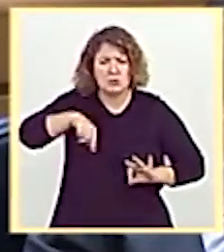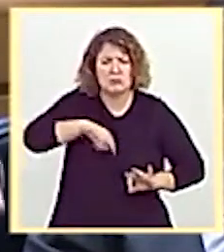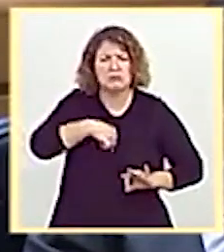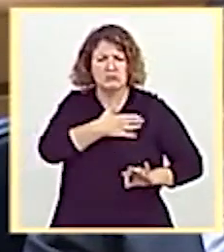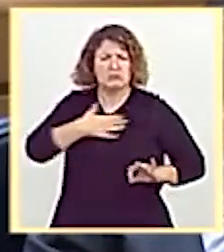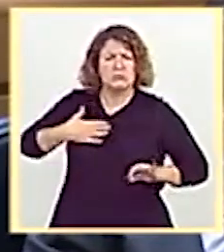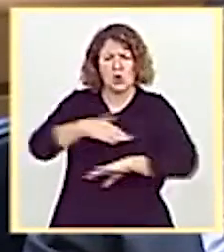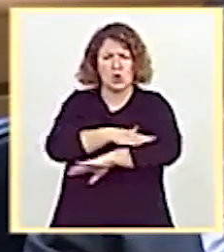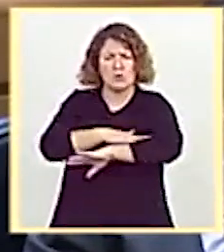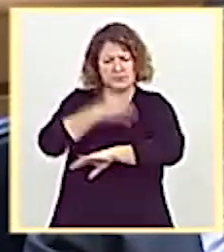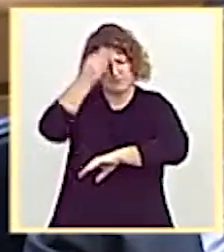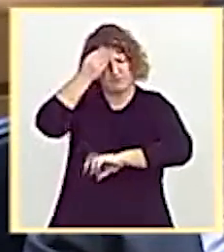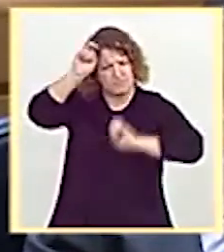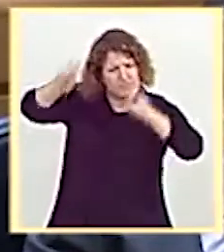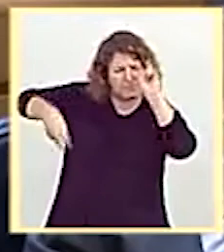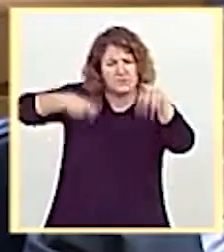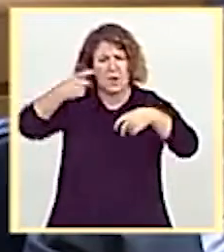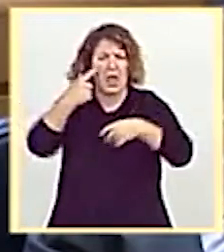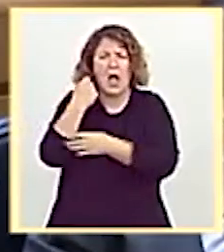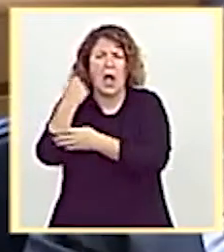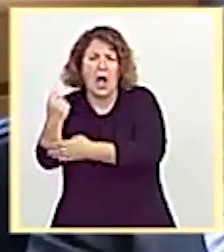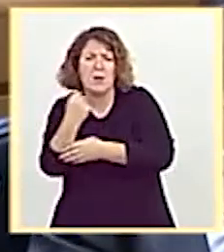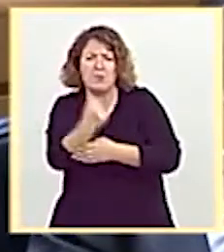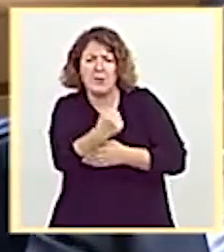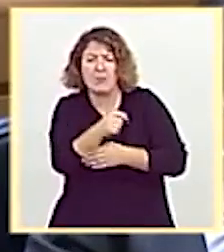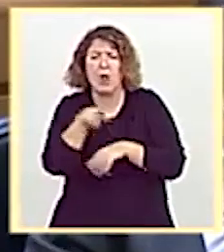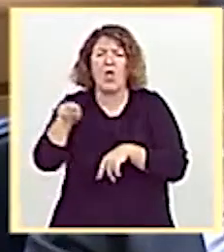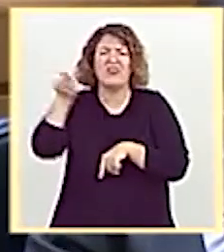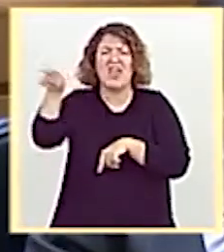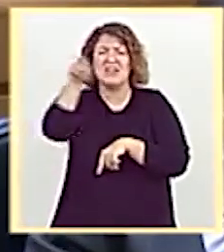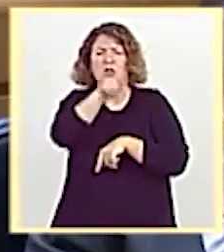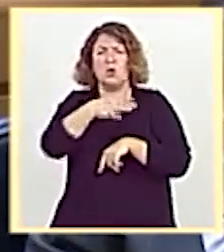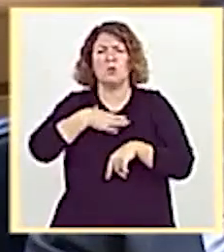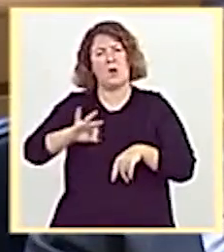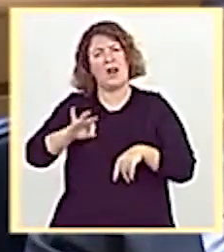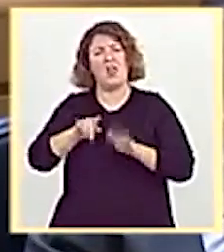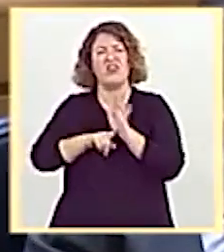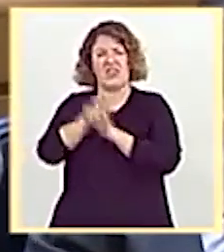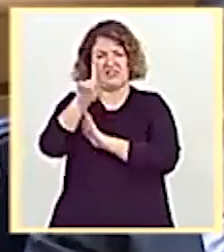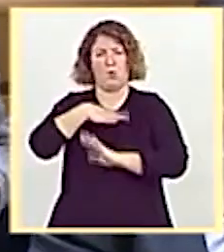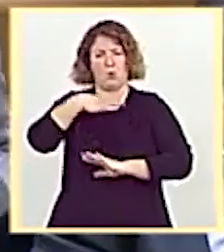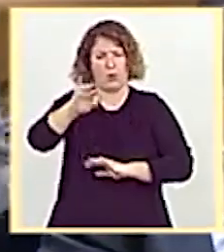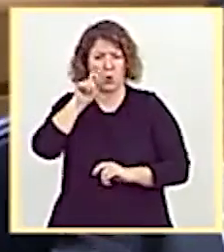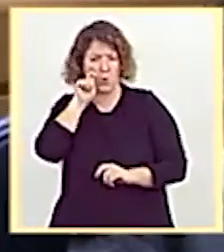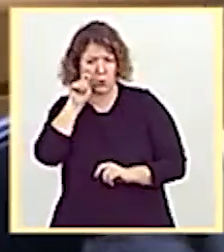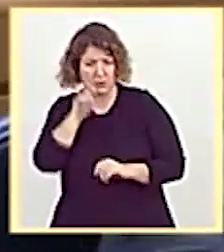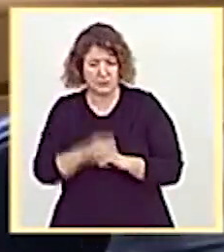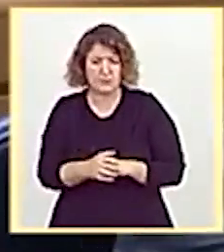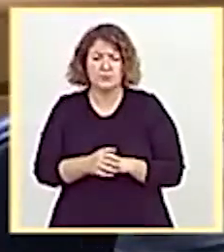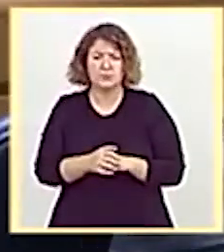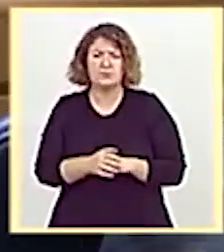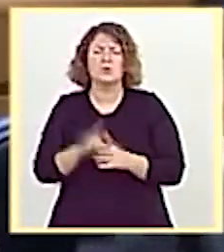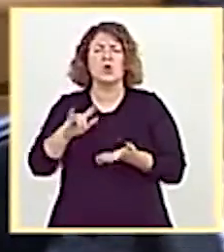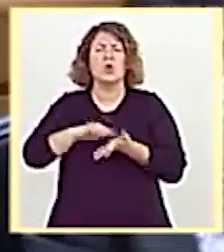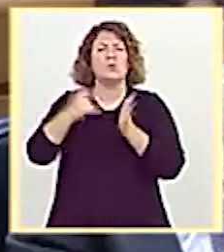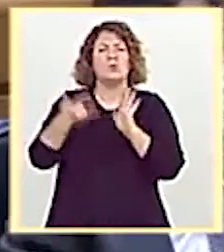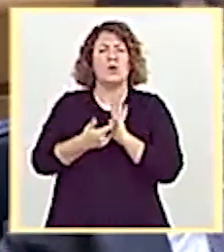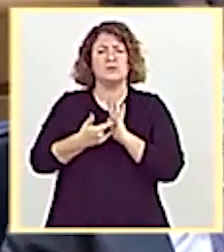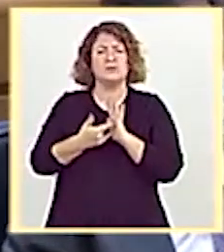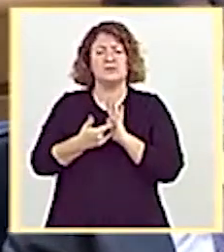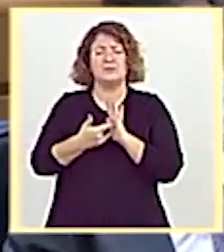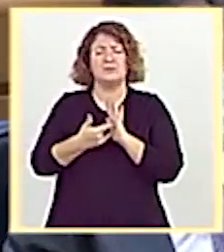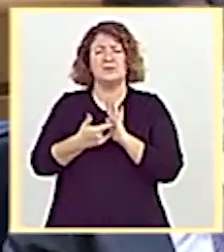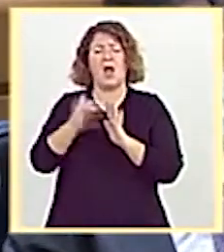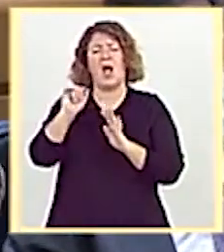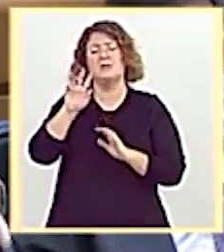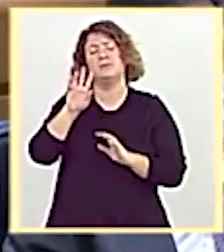reinventando, estamos apoyando para que los destinos tengan oportunidades de desarrollo. Son proyectos en los que intervienen los tres niveles de la